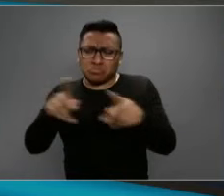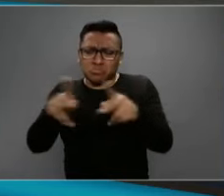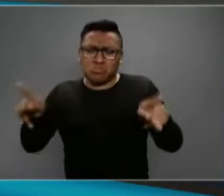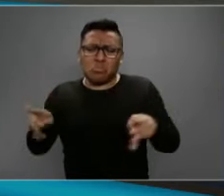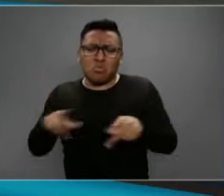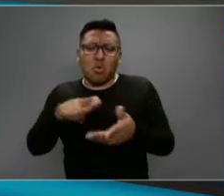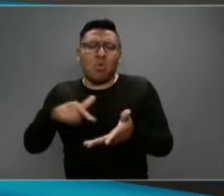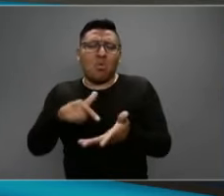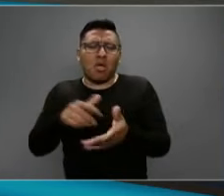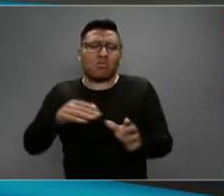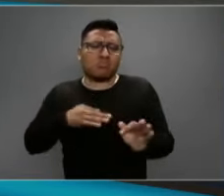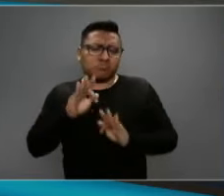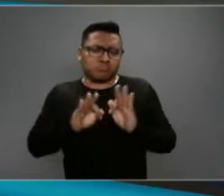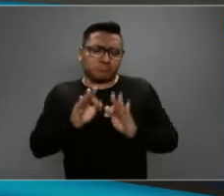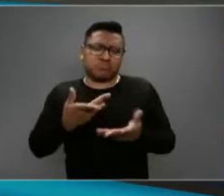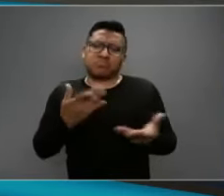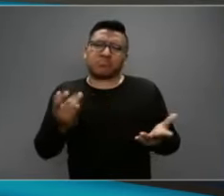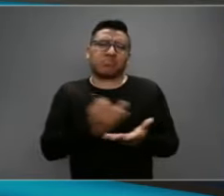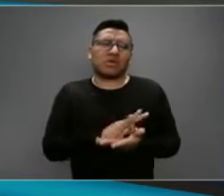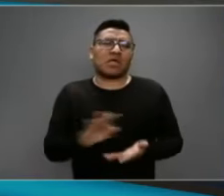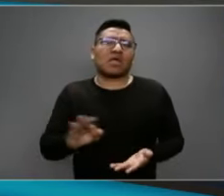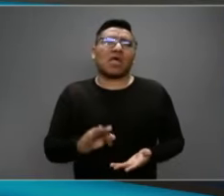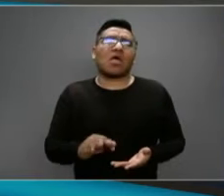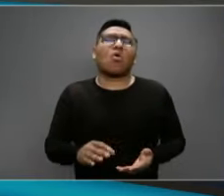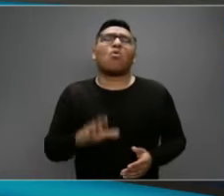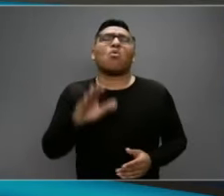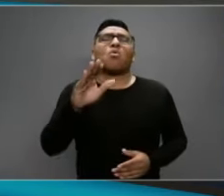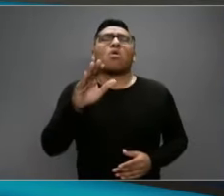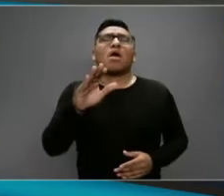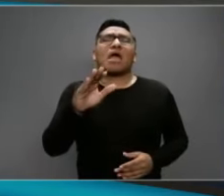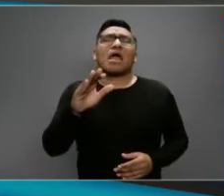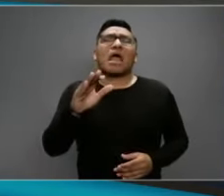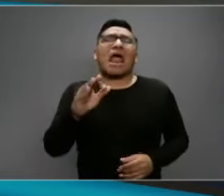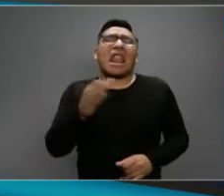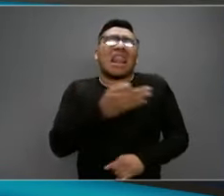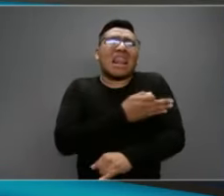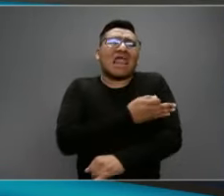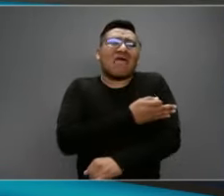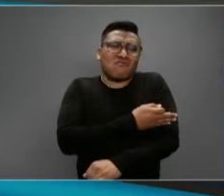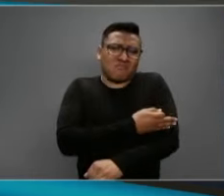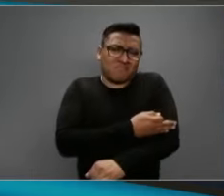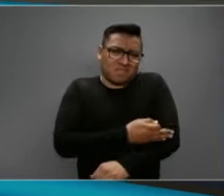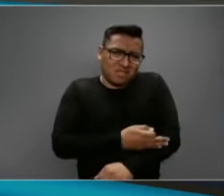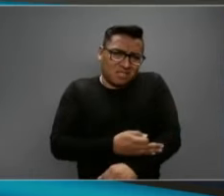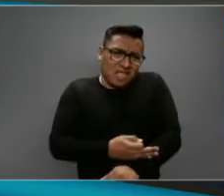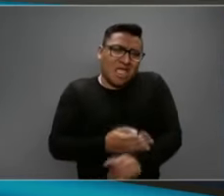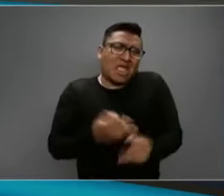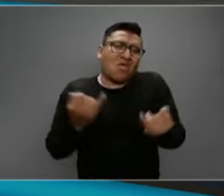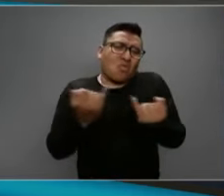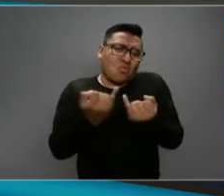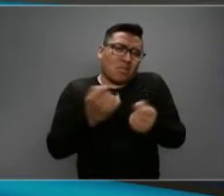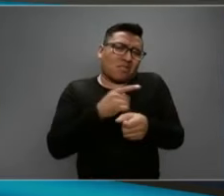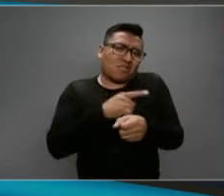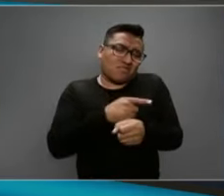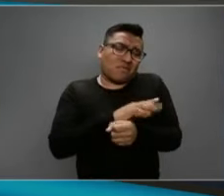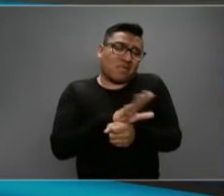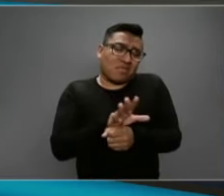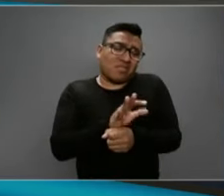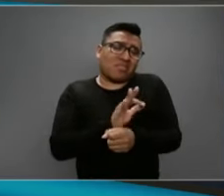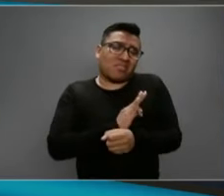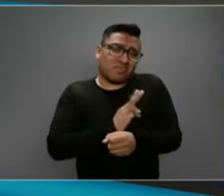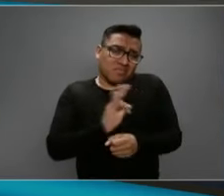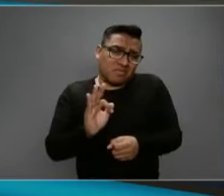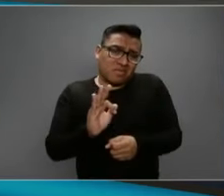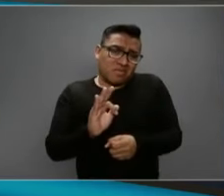podemos enfrentar a que la misma familia pueda estar en periodo de incubación? Entonces, el riesgo más